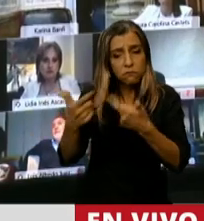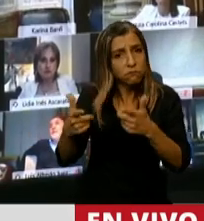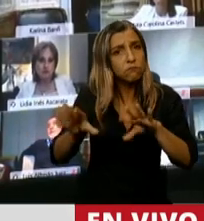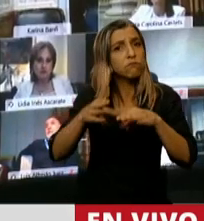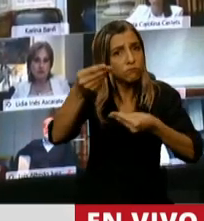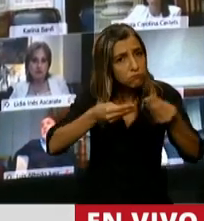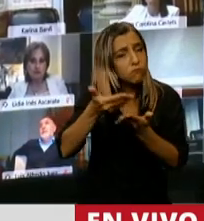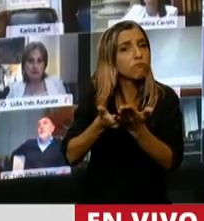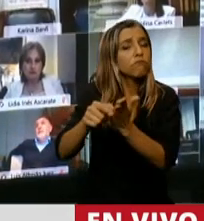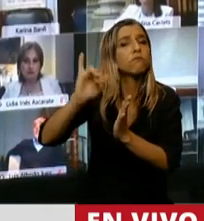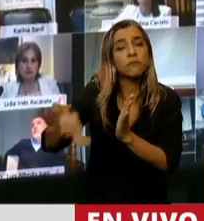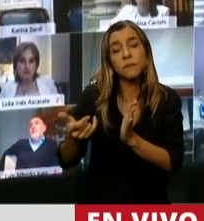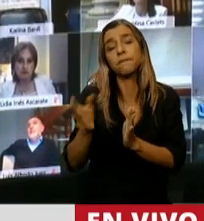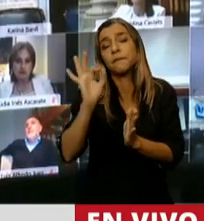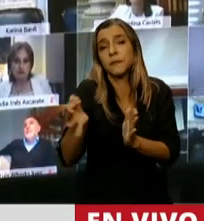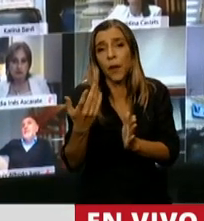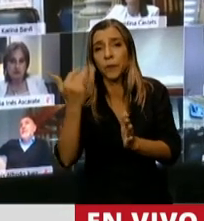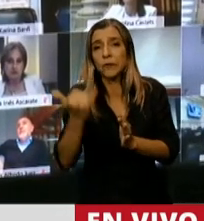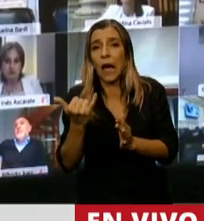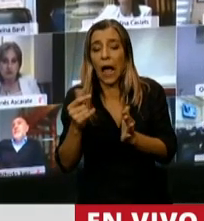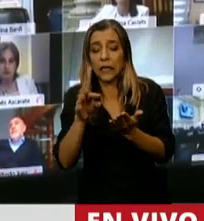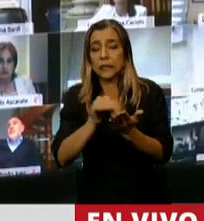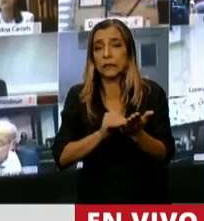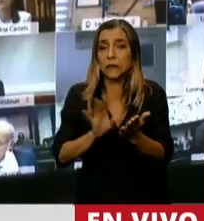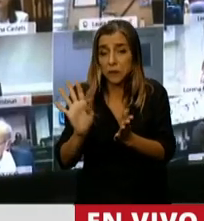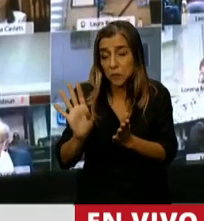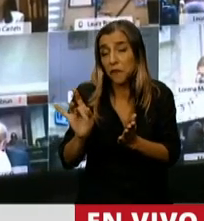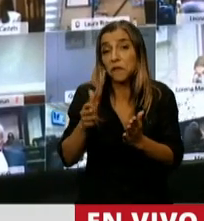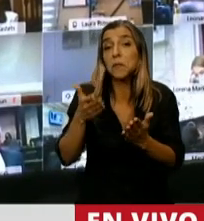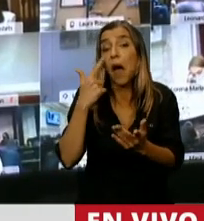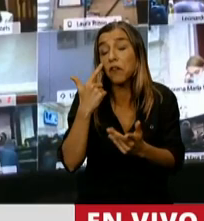tienen que buscar aliados, la posición de nuestro bloque